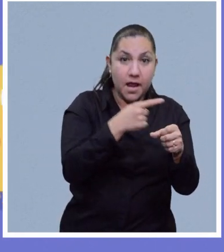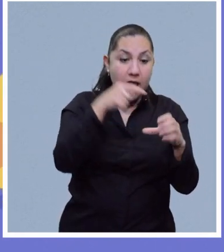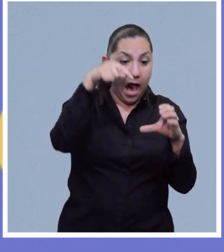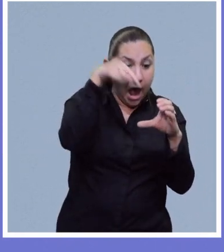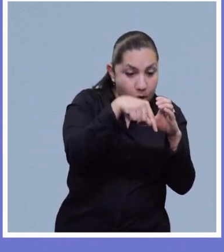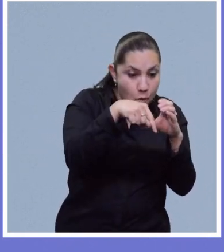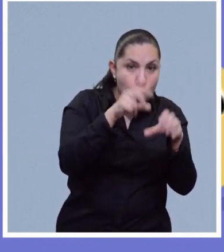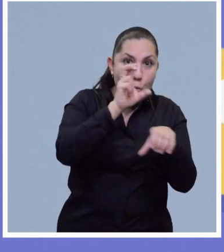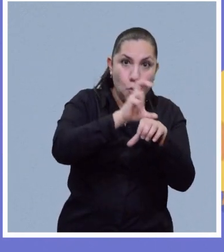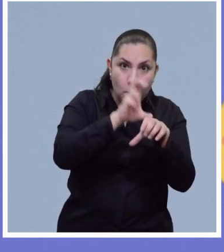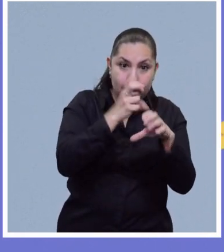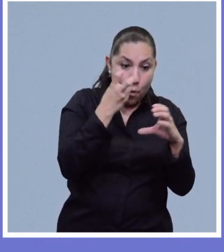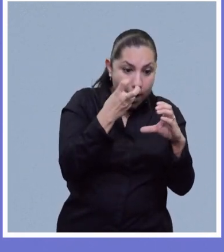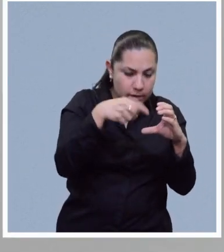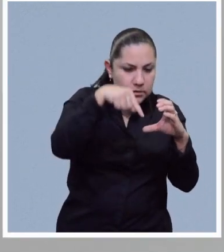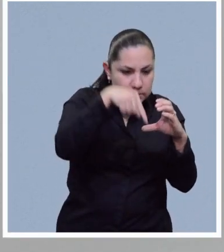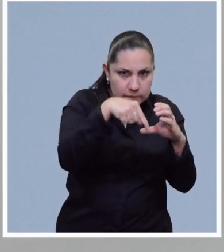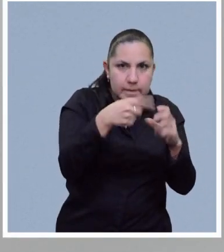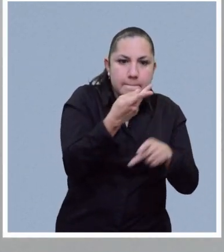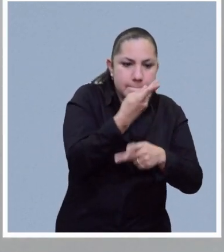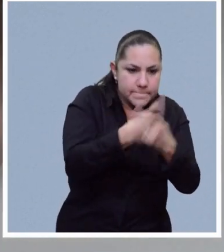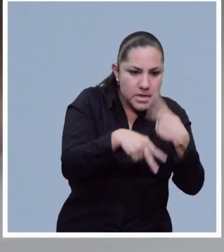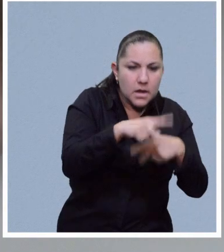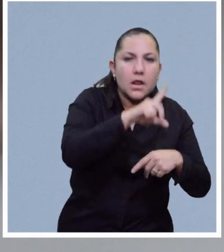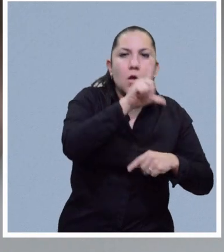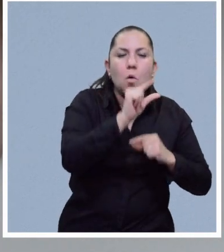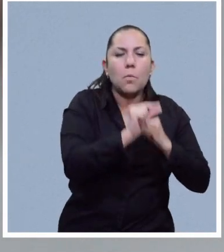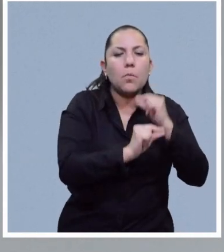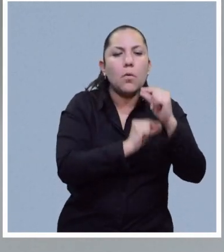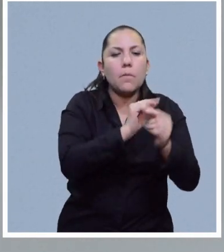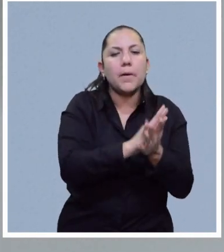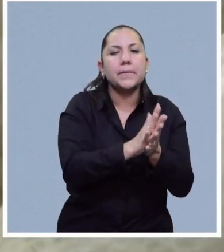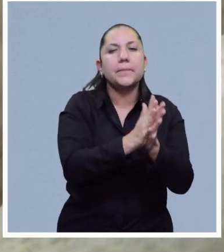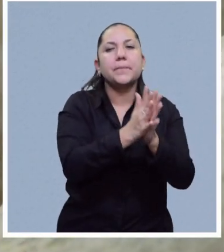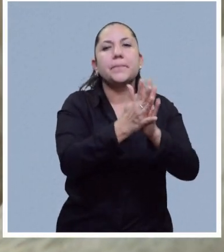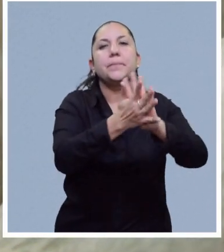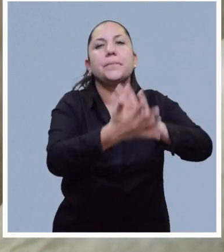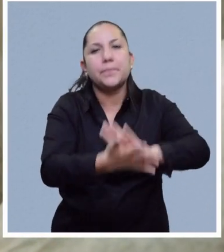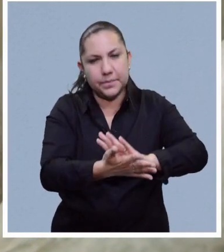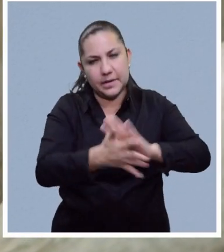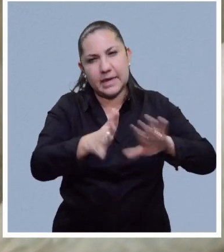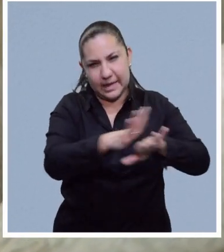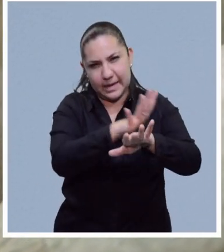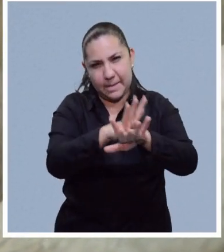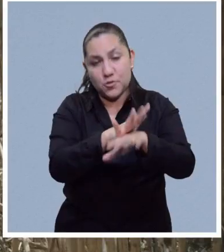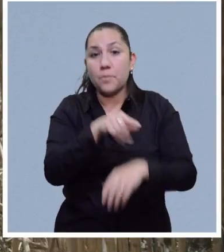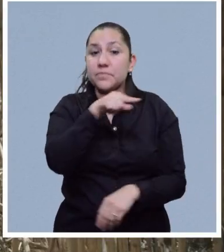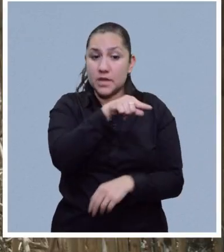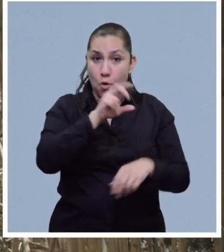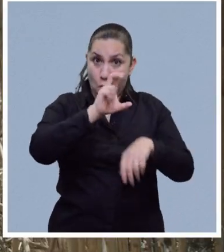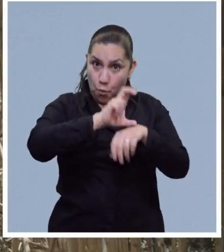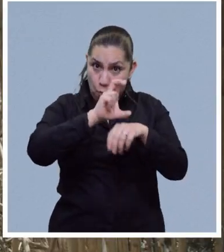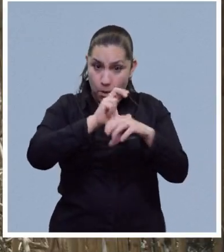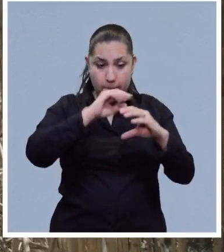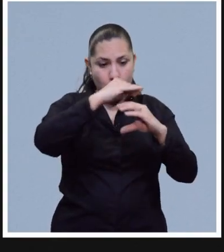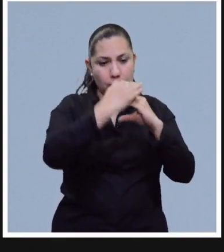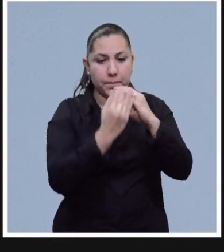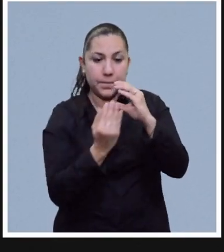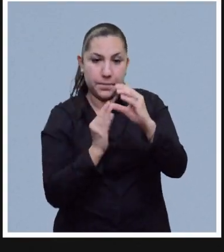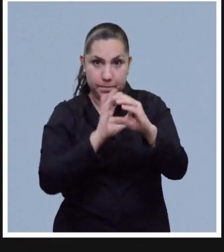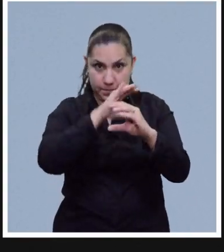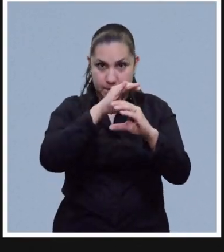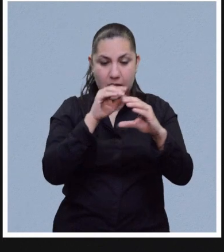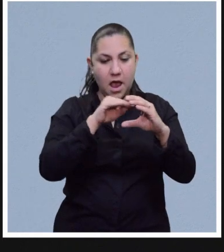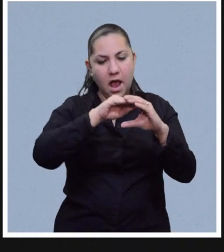especie animal que fue evolucionando poco a poco. El huevo está diseñado con una estructura para proteger el desarrollo de su interior,